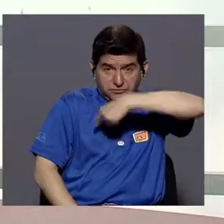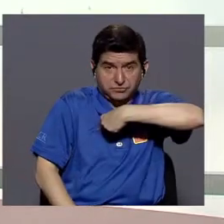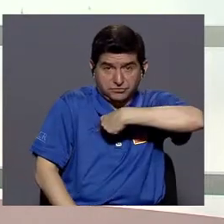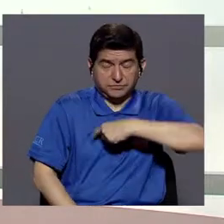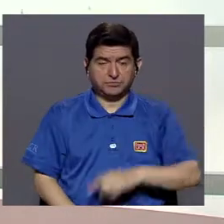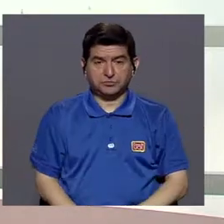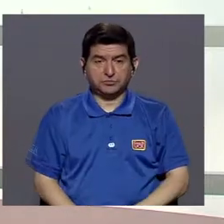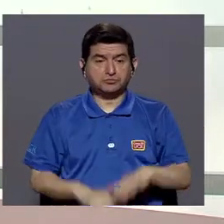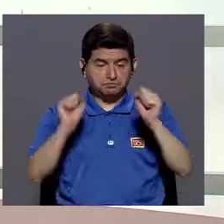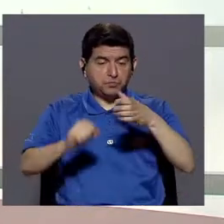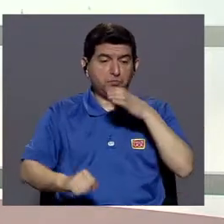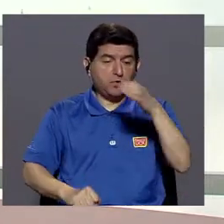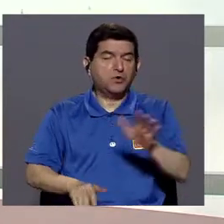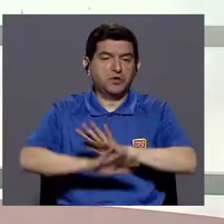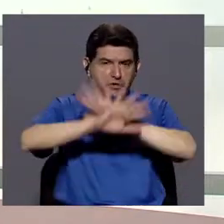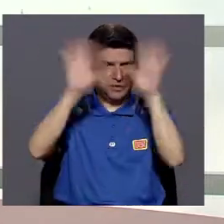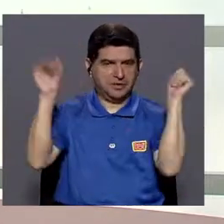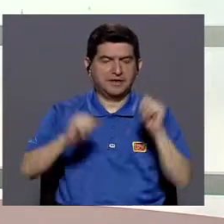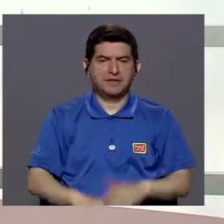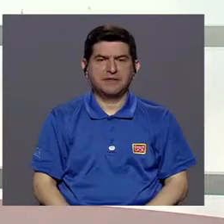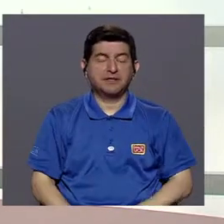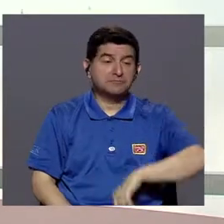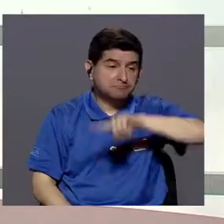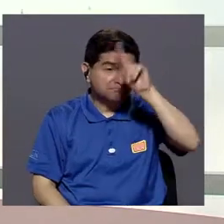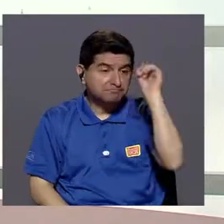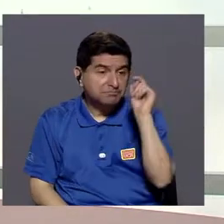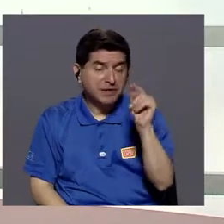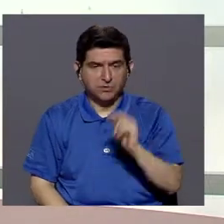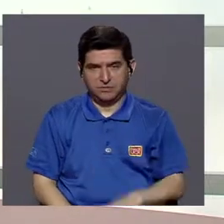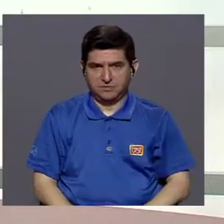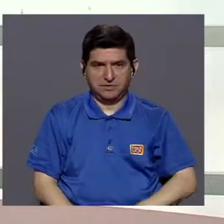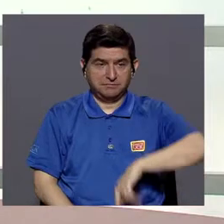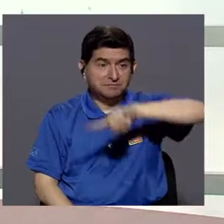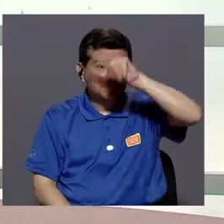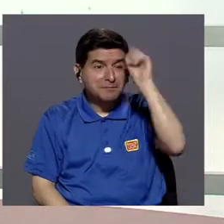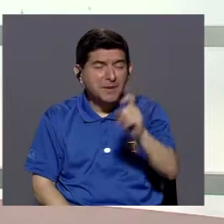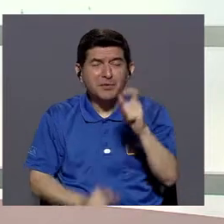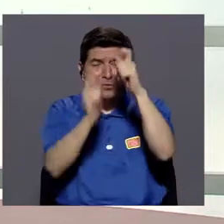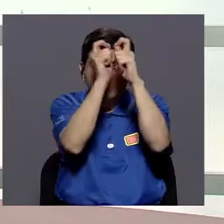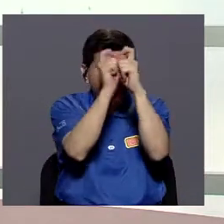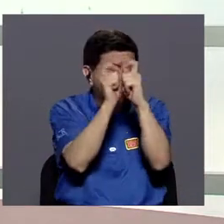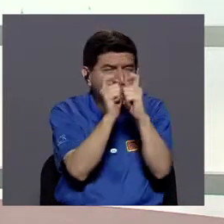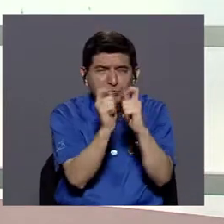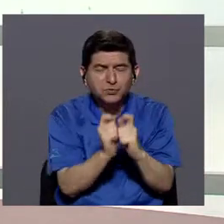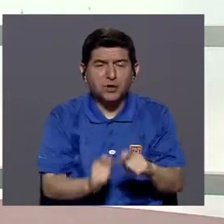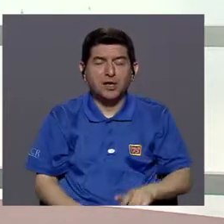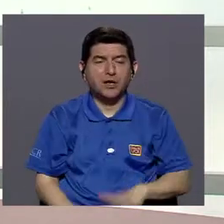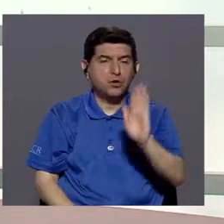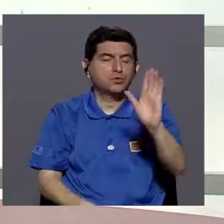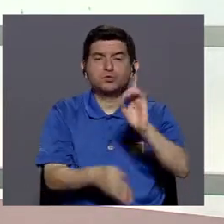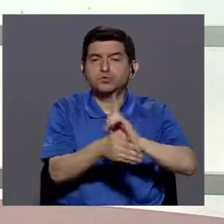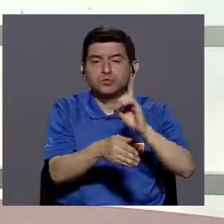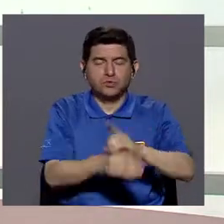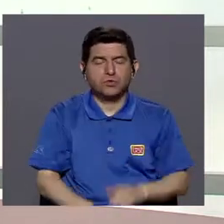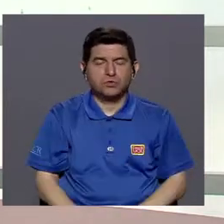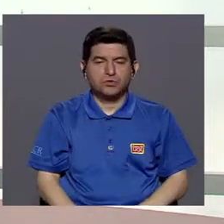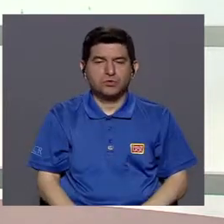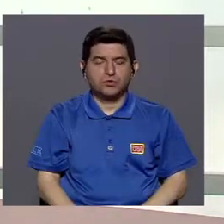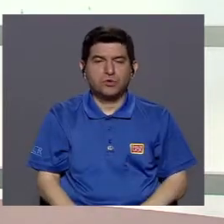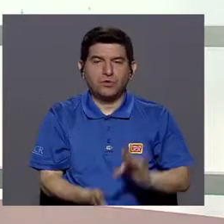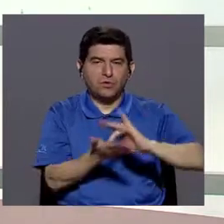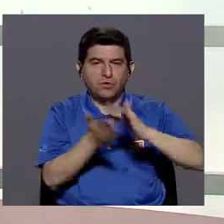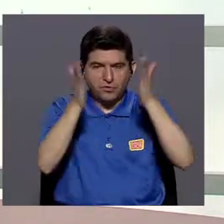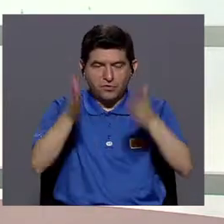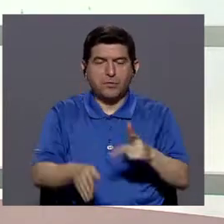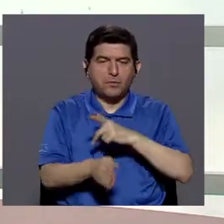¿verdad?, podemos recomendar claramente es, bueno, consúltelo, consúltelo detalladamente con su médico, con el farmacéutico,